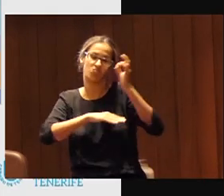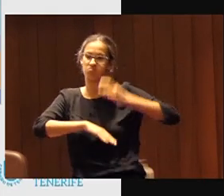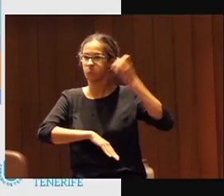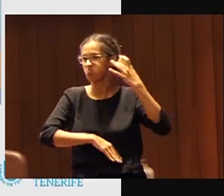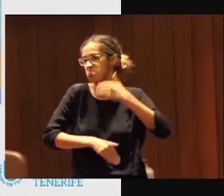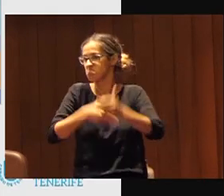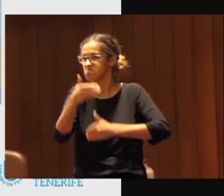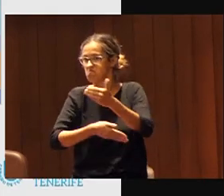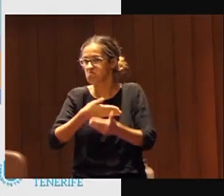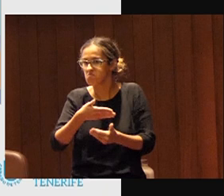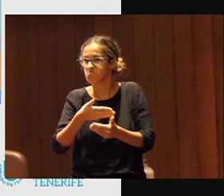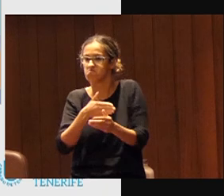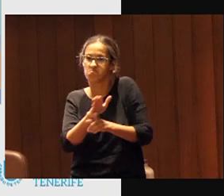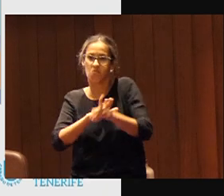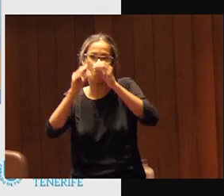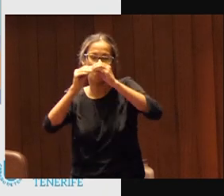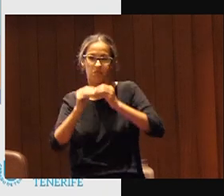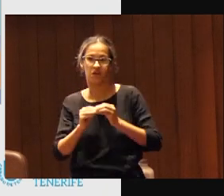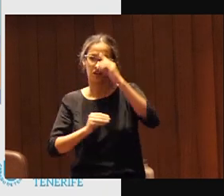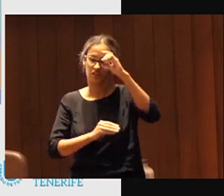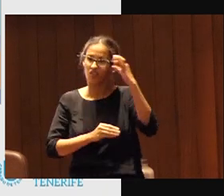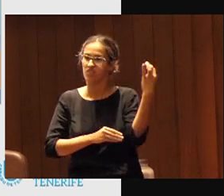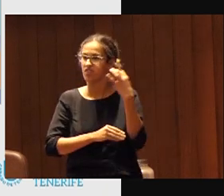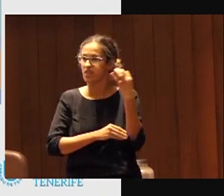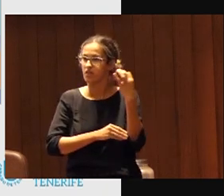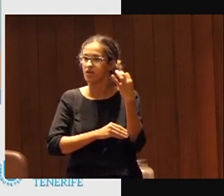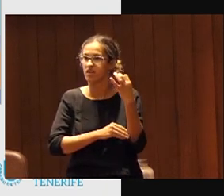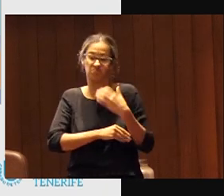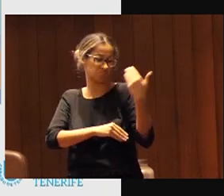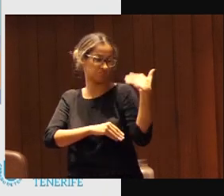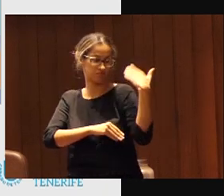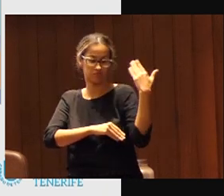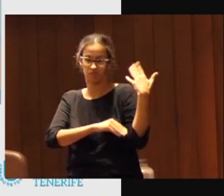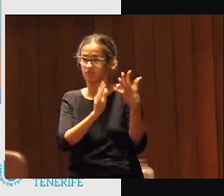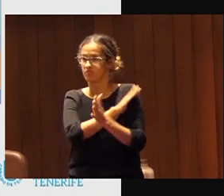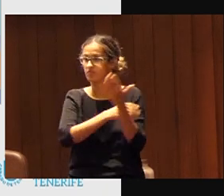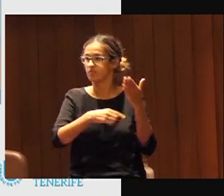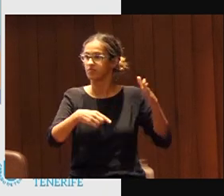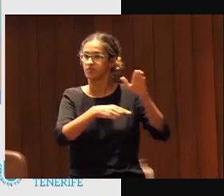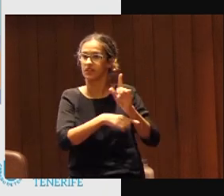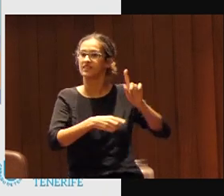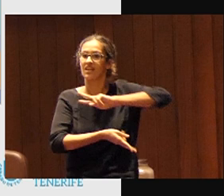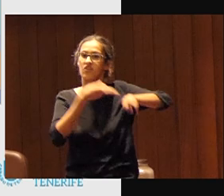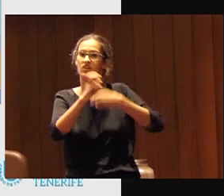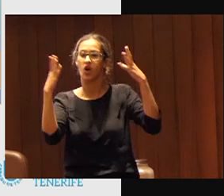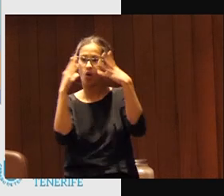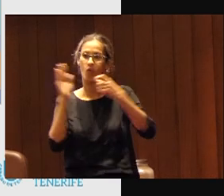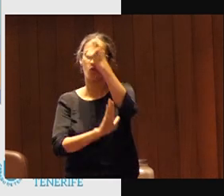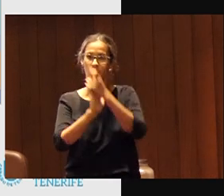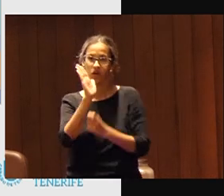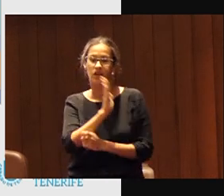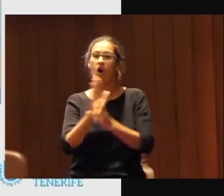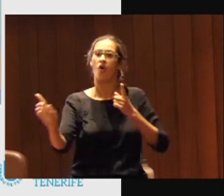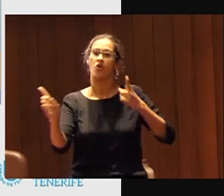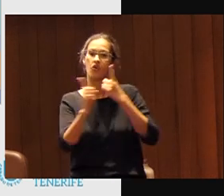creo que bueno debo señalar la más reciente que se trata de la renovación de los protocolos contra el acoso y el abuso